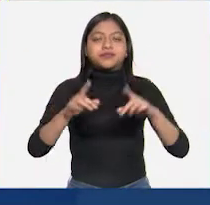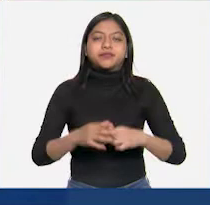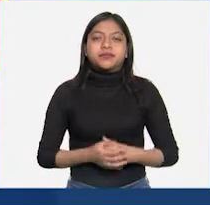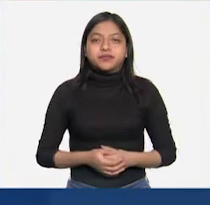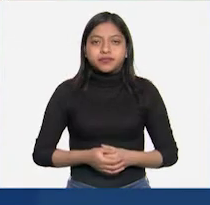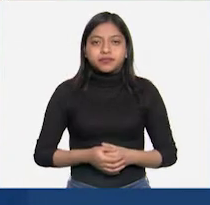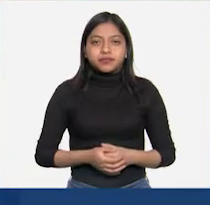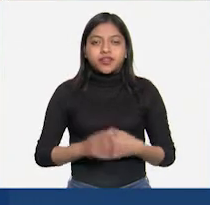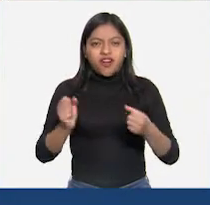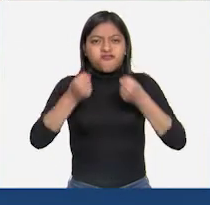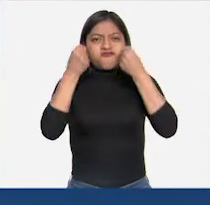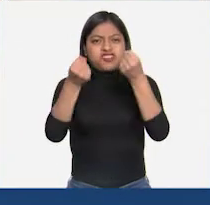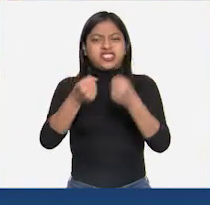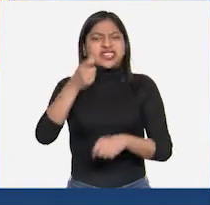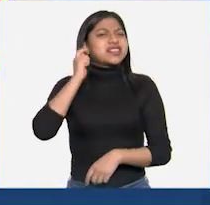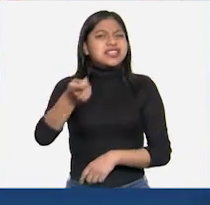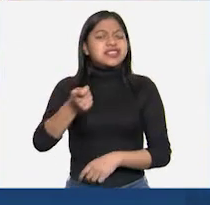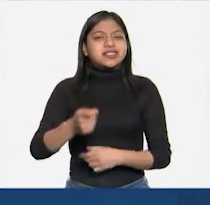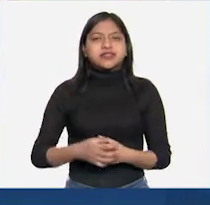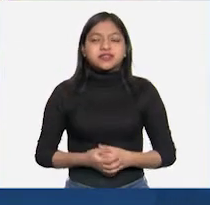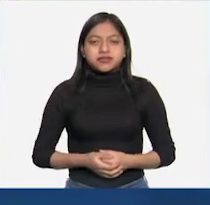¿Qué es la fuerza?